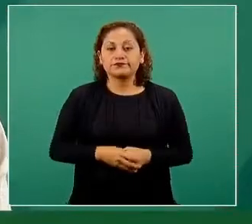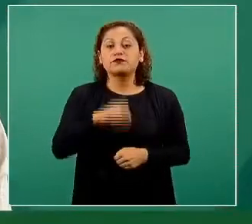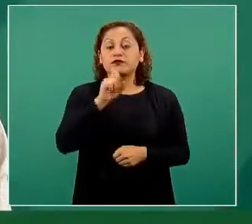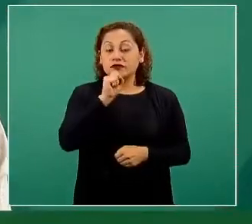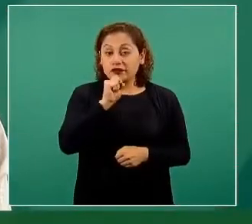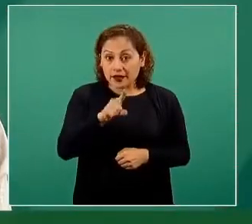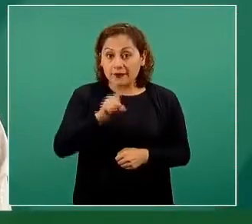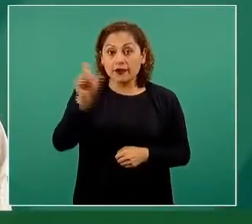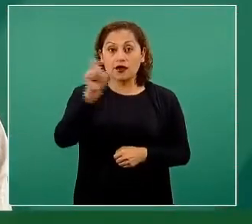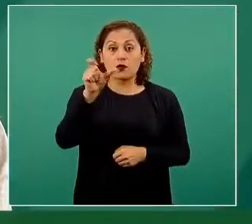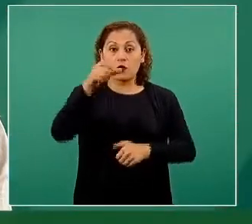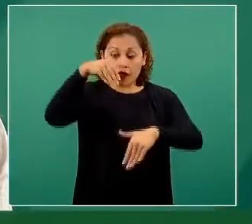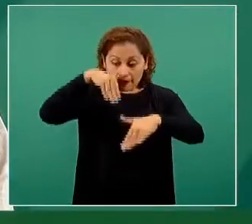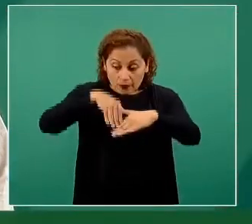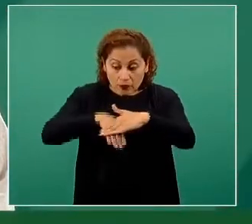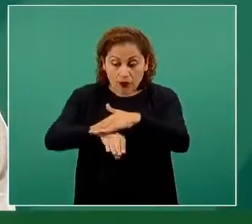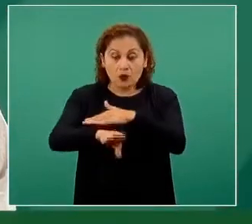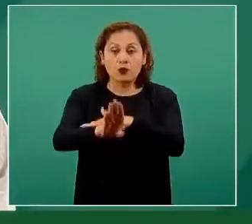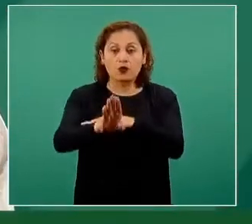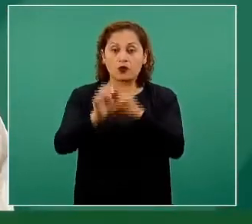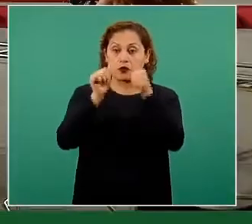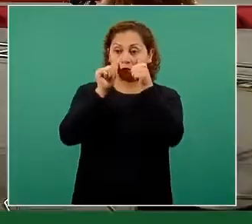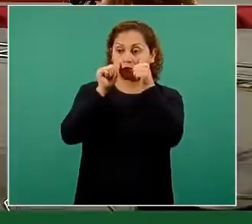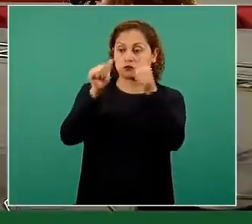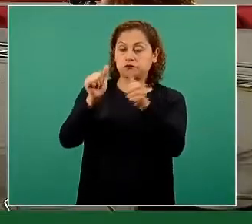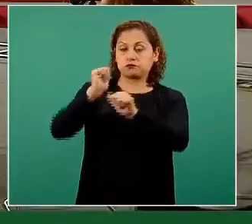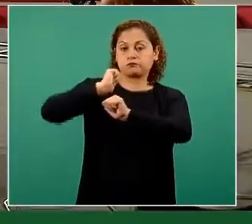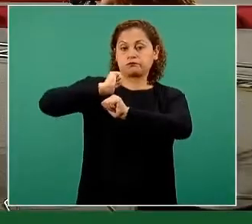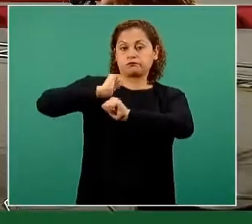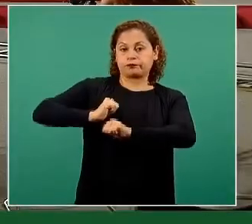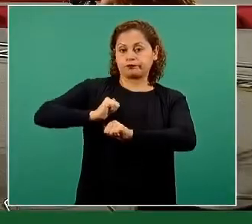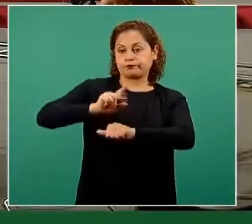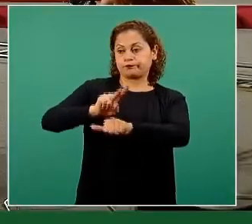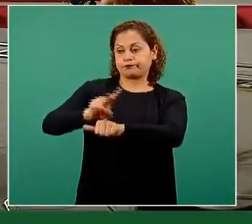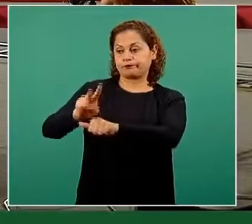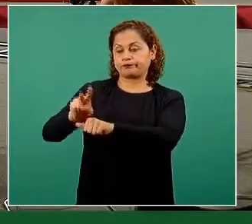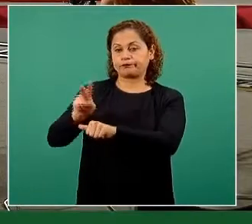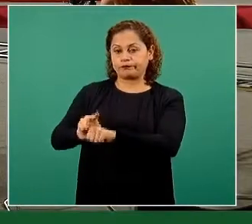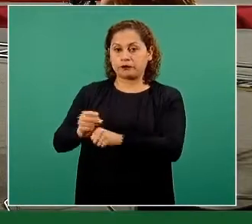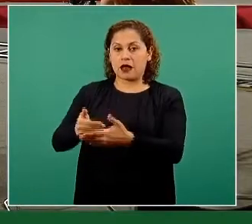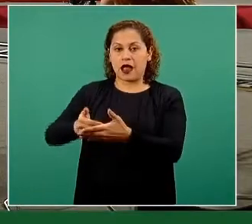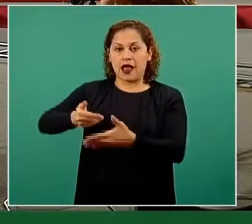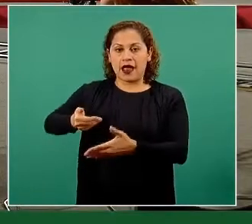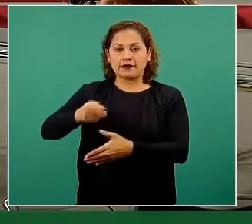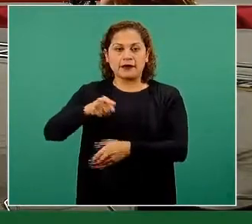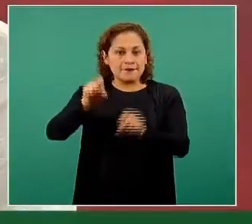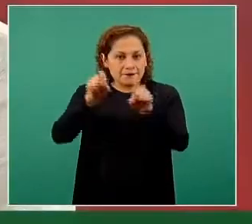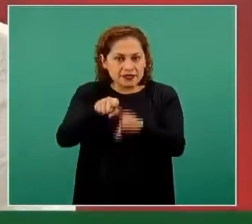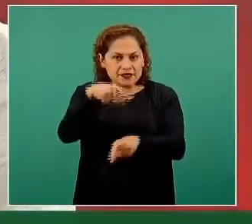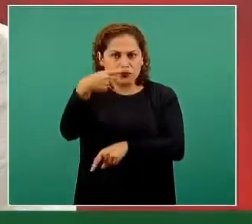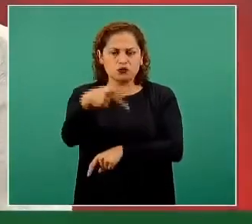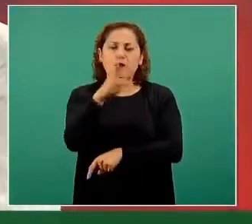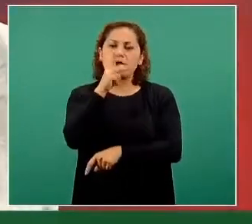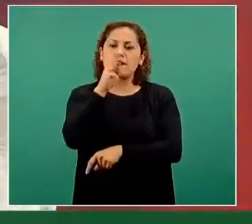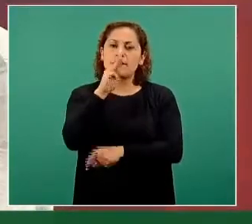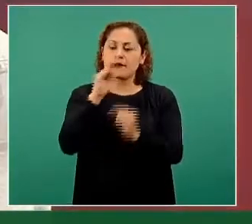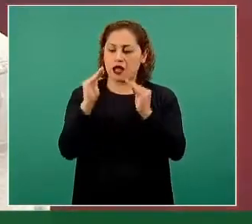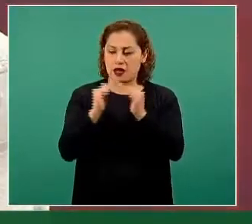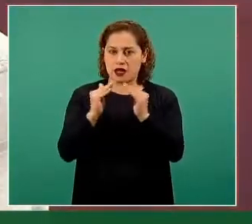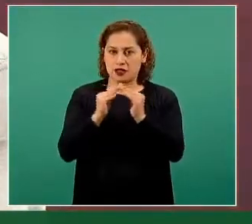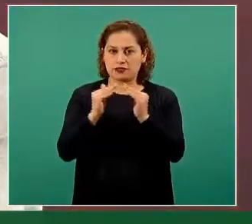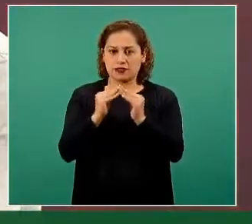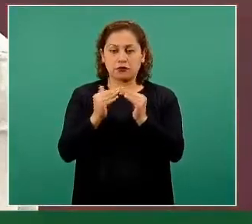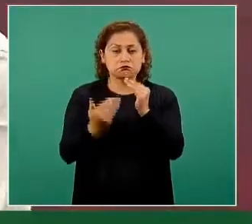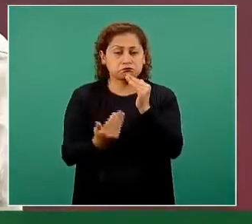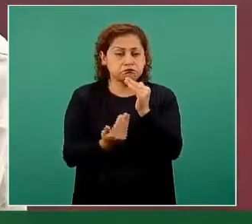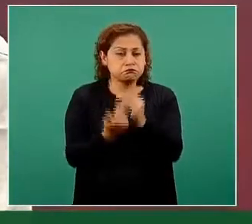corresponsable de detección de síntomas. Desde la casa, es mejor empezar desde la casa, todas las